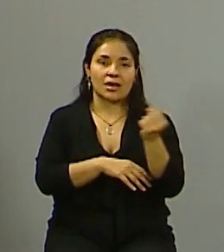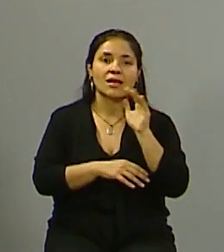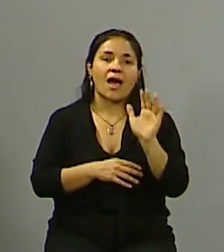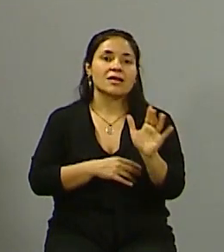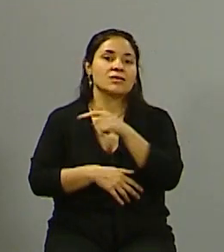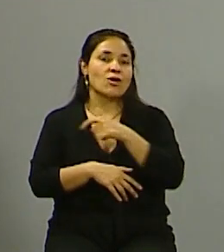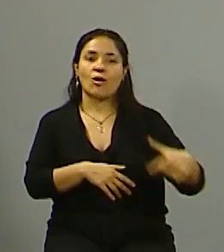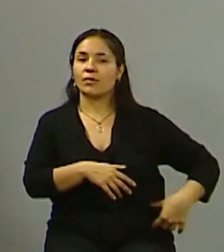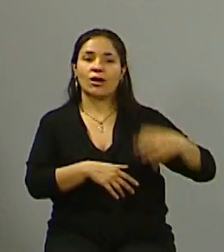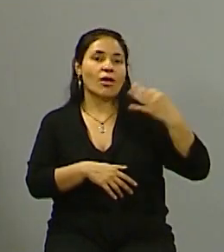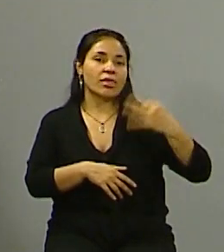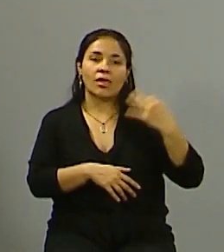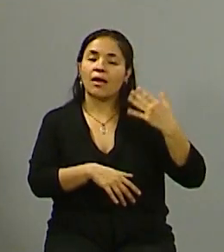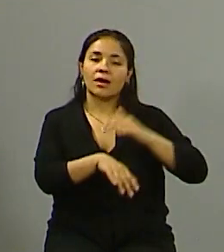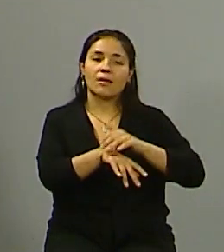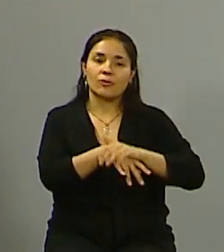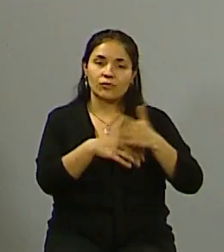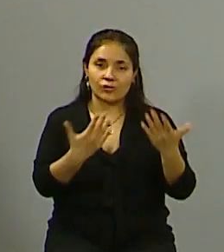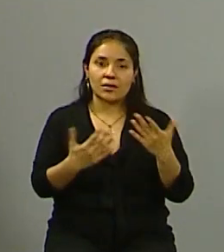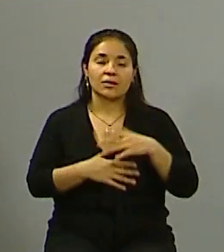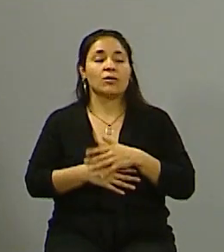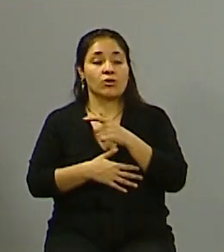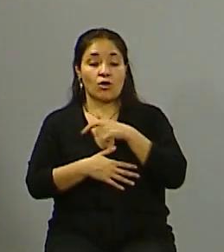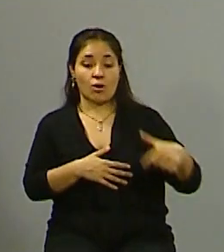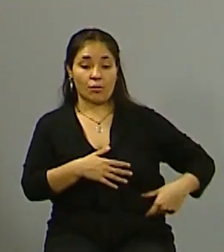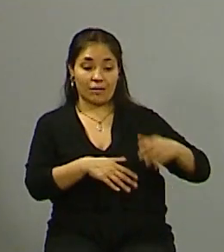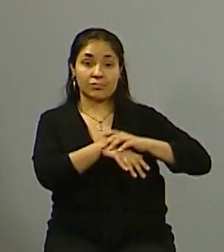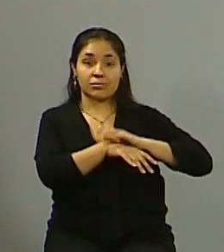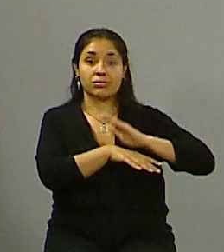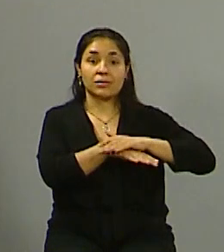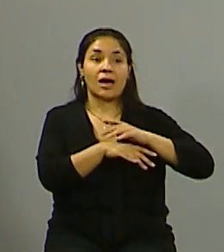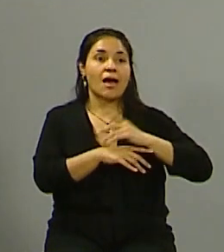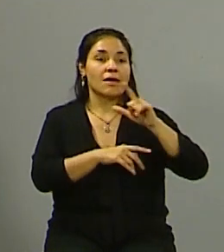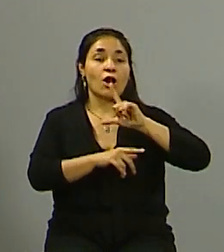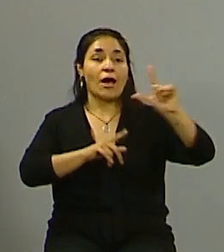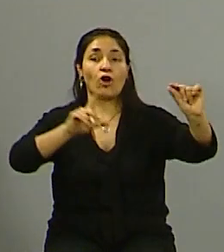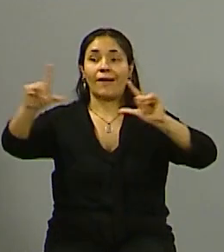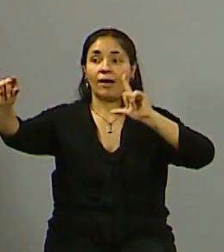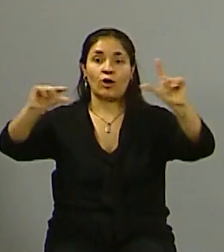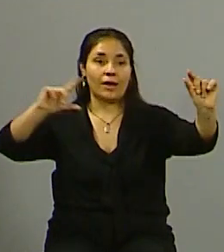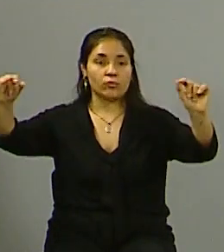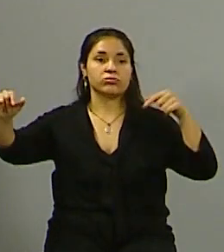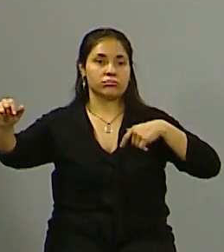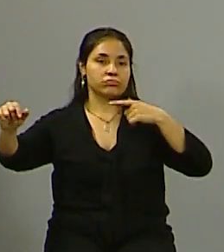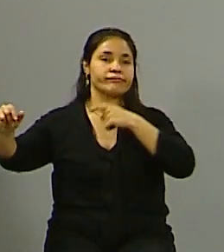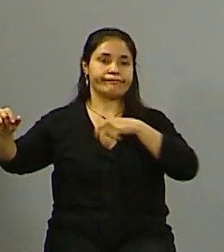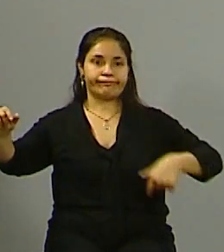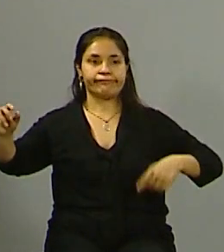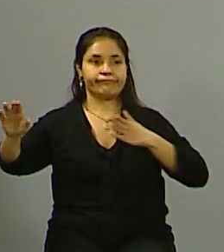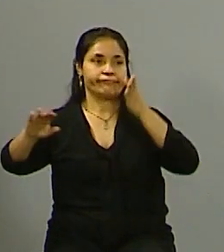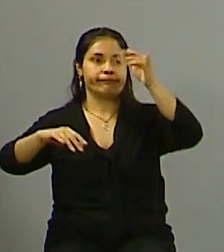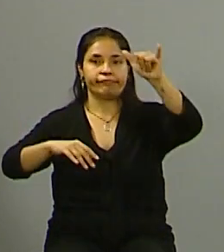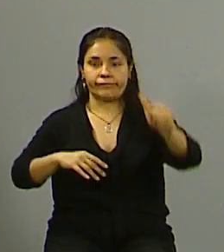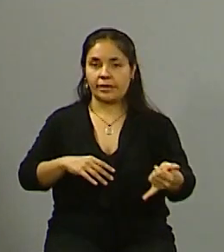Estado sea eficiente. ¿Sabes cuándo es eficiente el Estado? Cuando llega a los que menos tienen porque los que más tienen cada vez